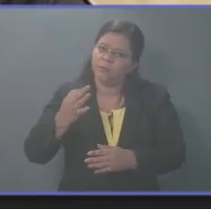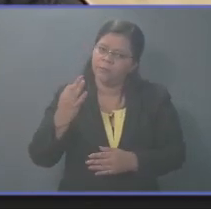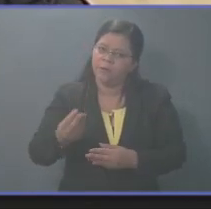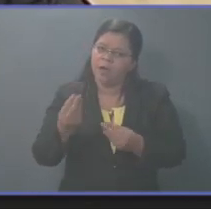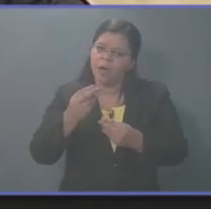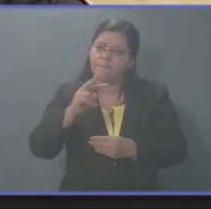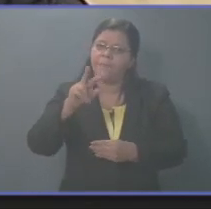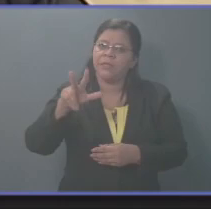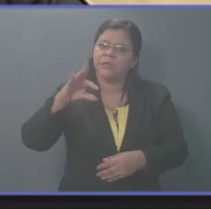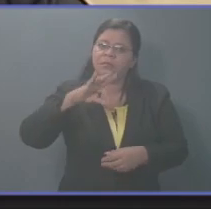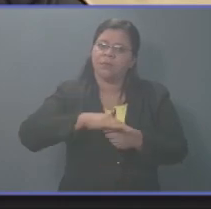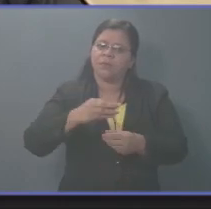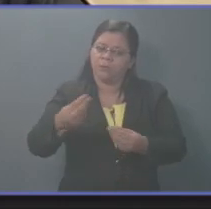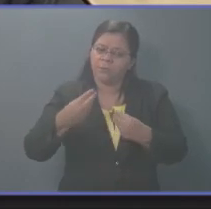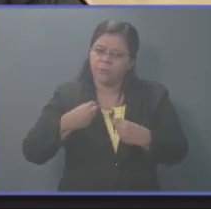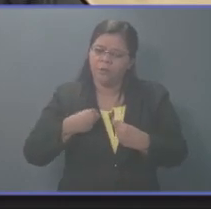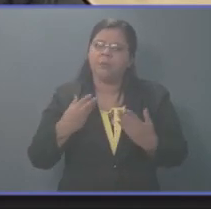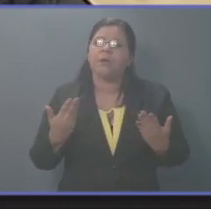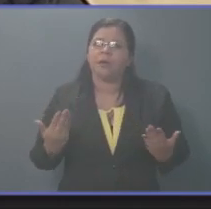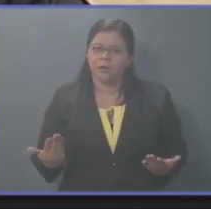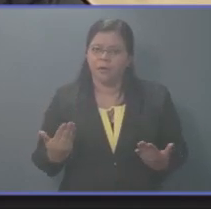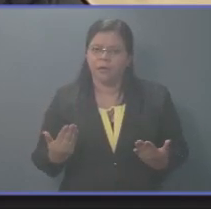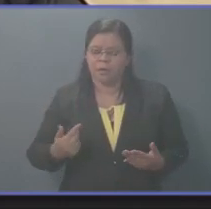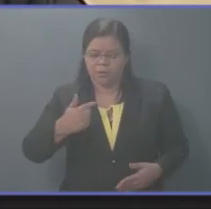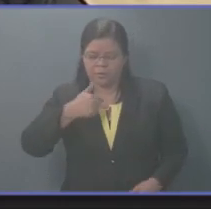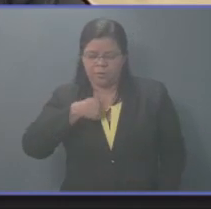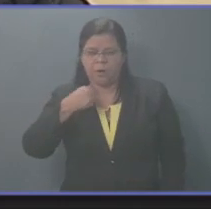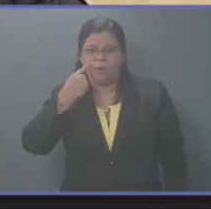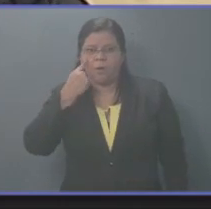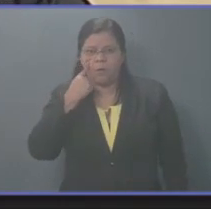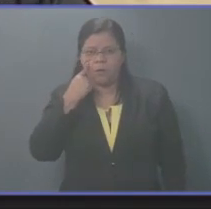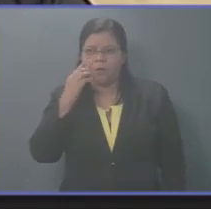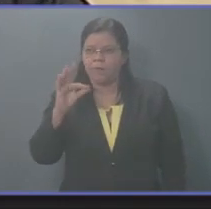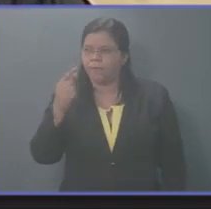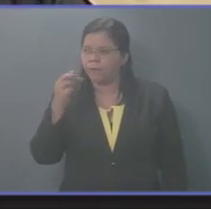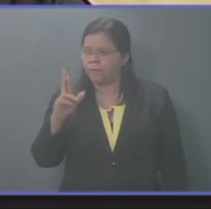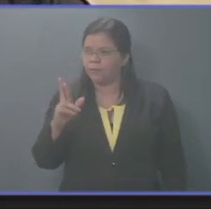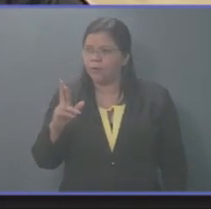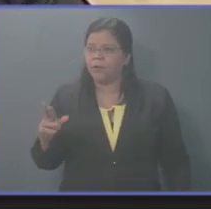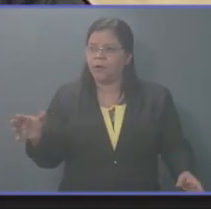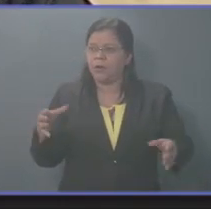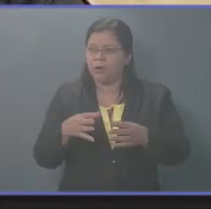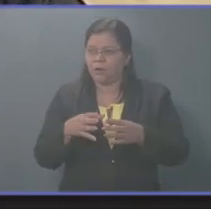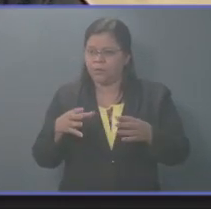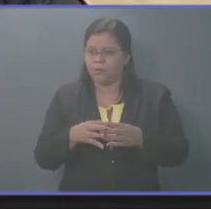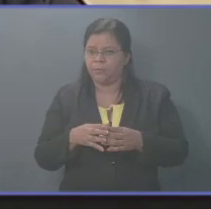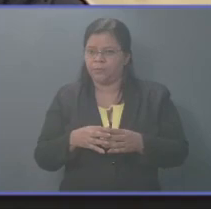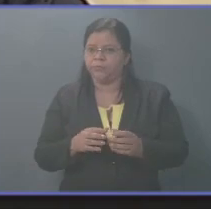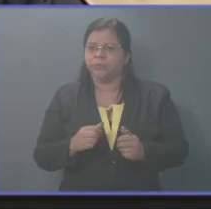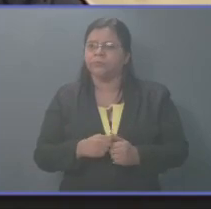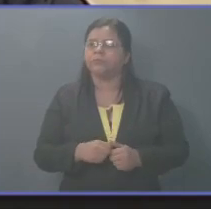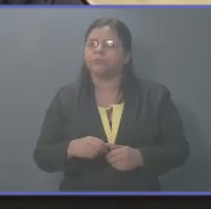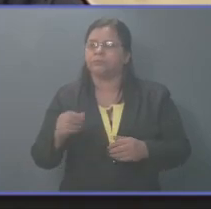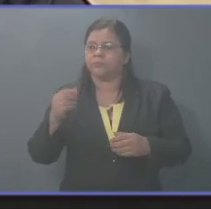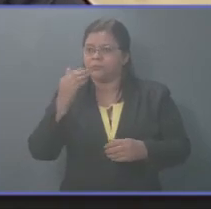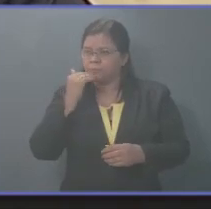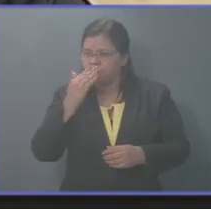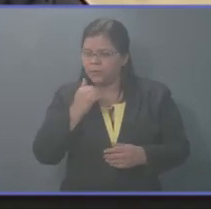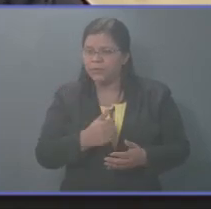23 votos para ser el fiscal en la comisión de antejuicio contra Norman Quijano.